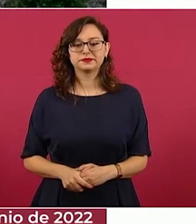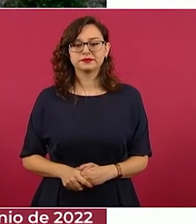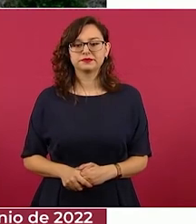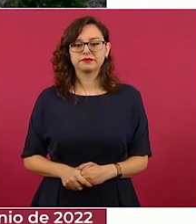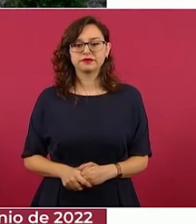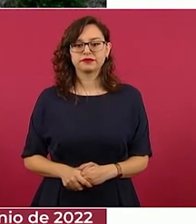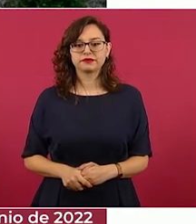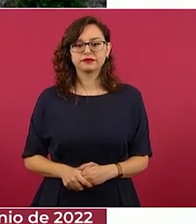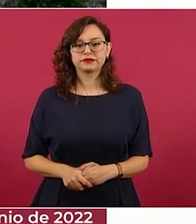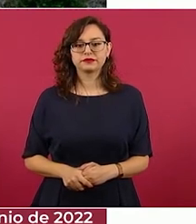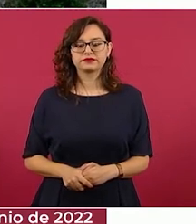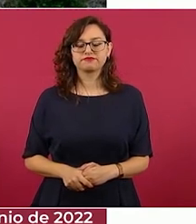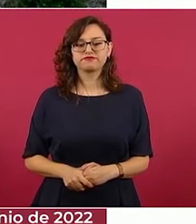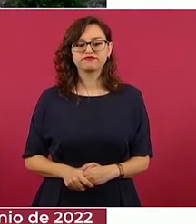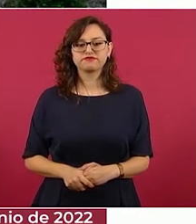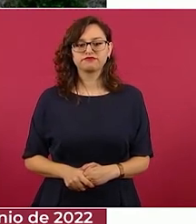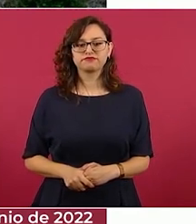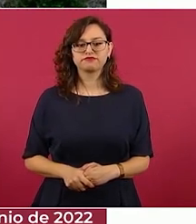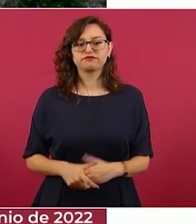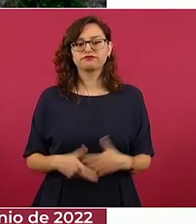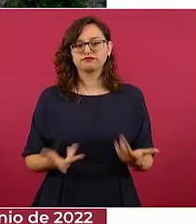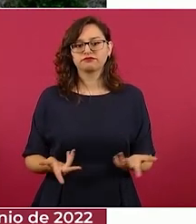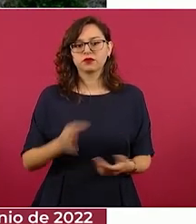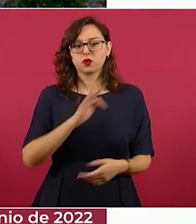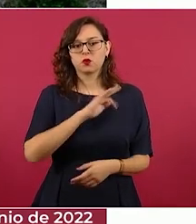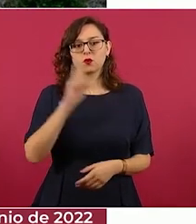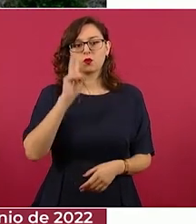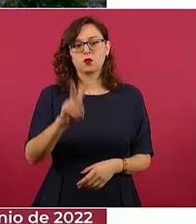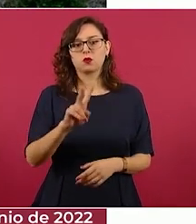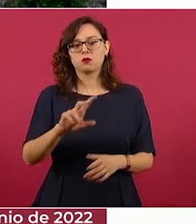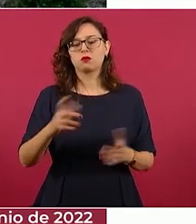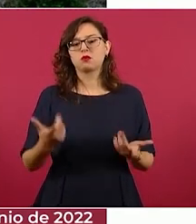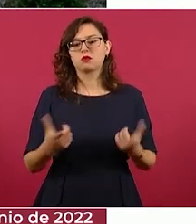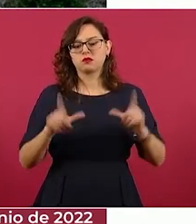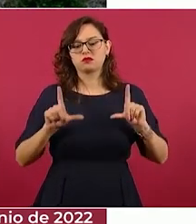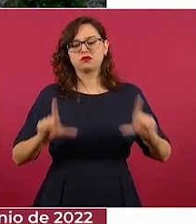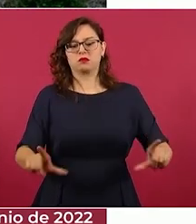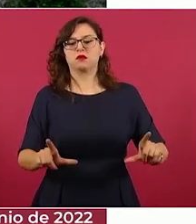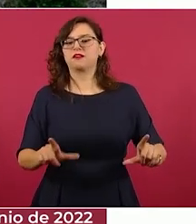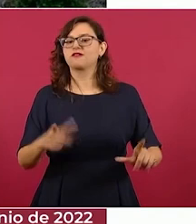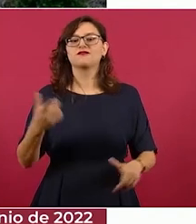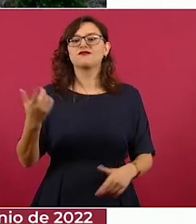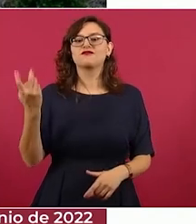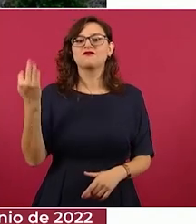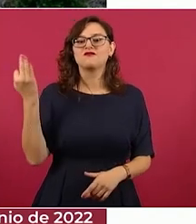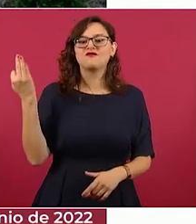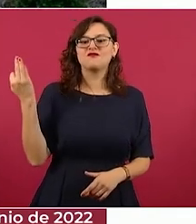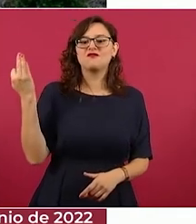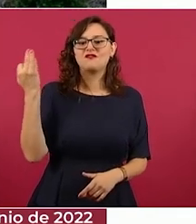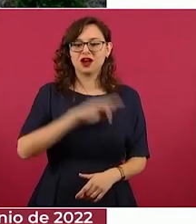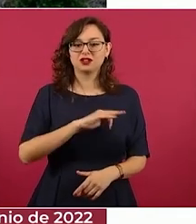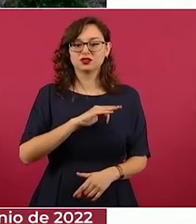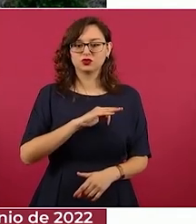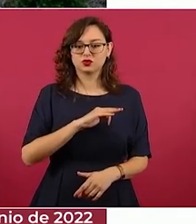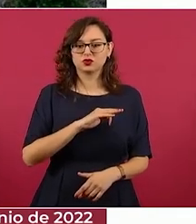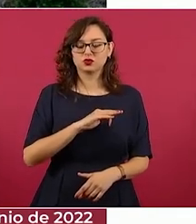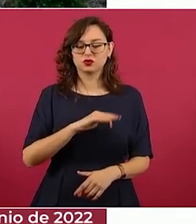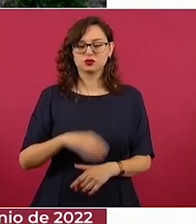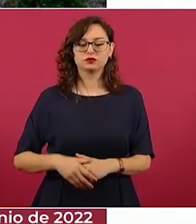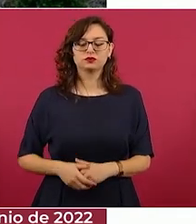con placas sobrepuestas de la empresa Betancur registrada en Álamo Texas